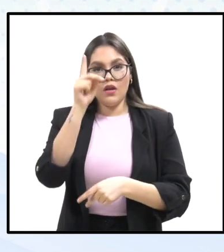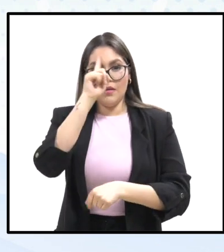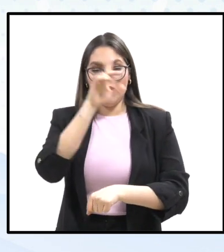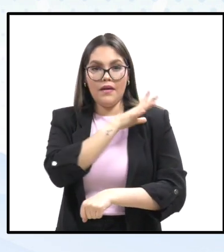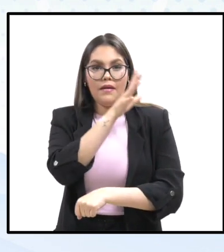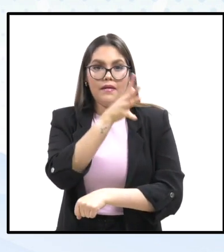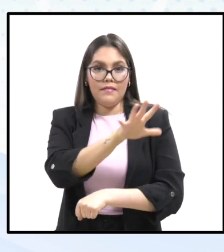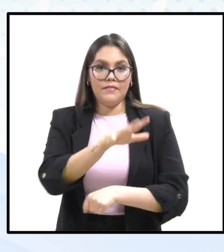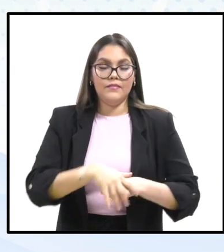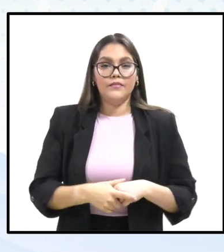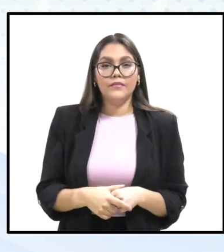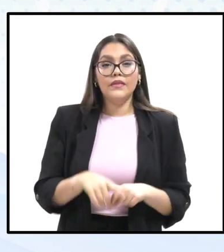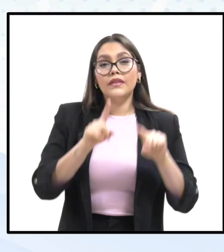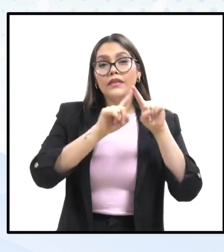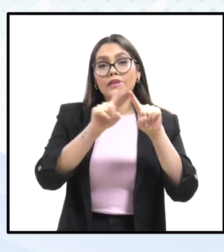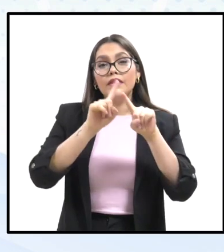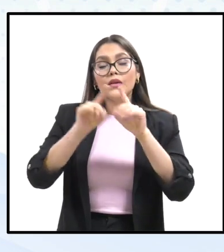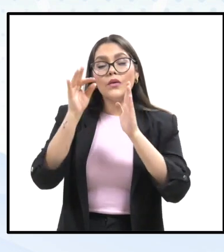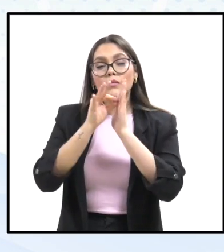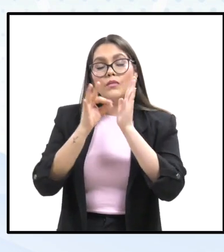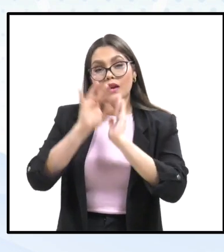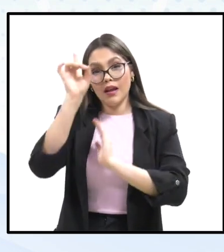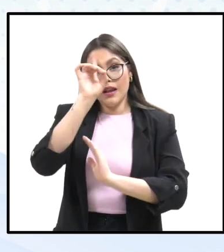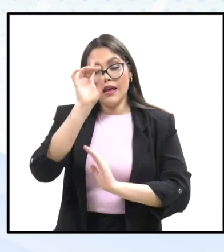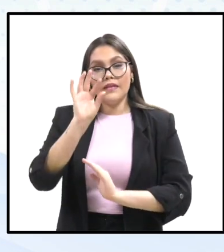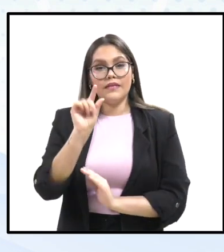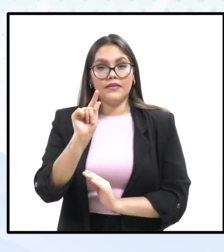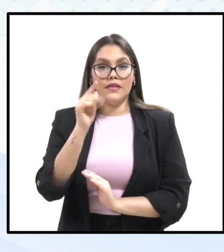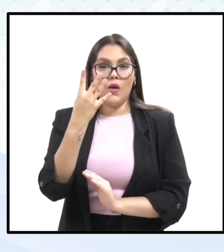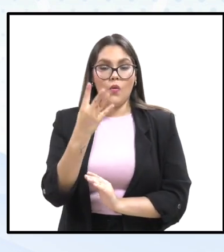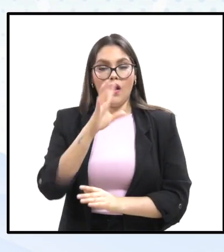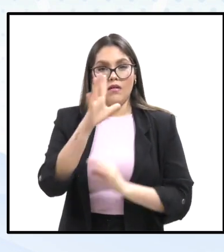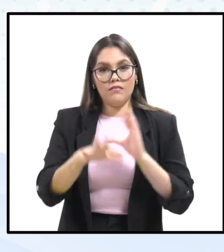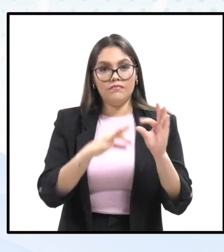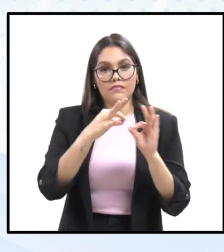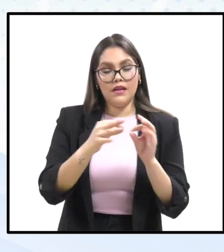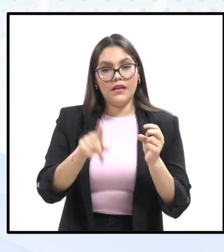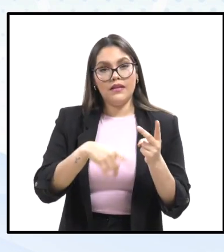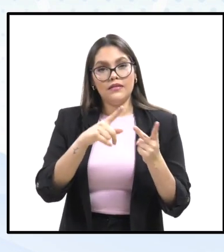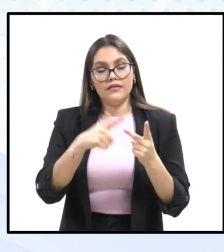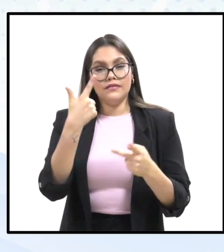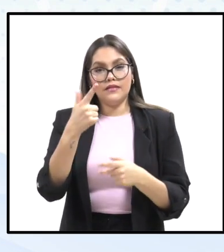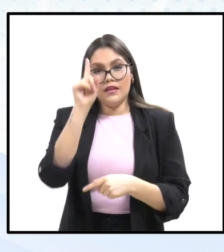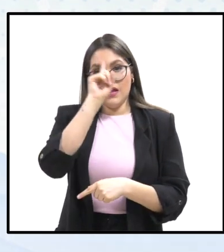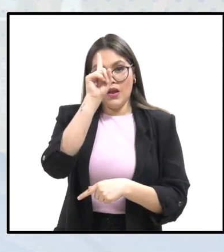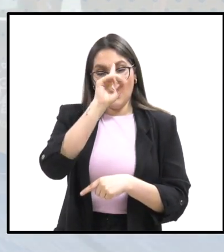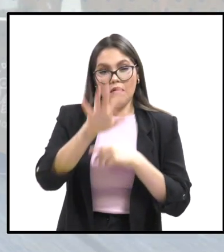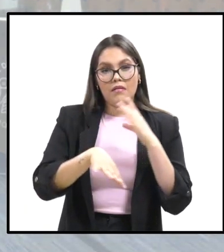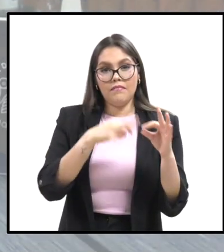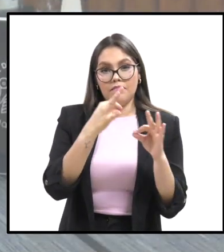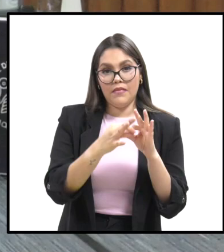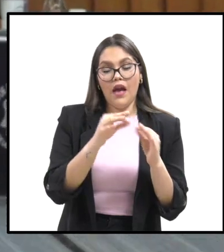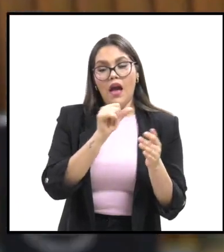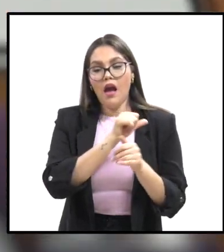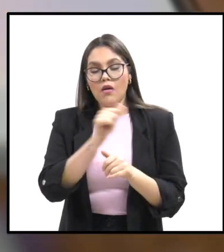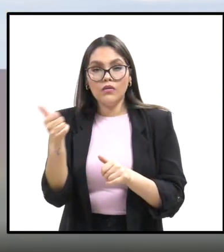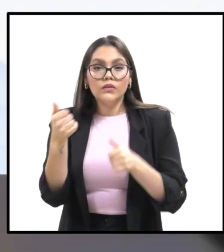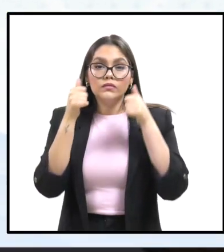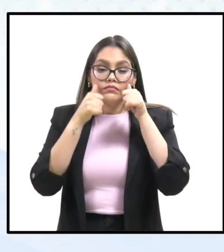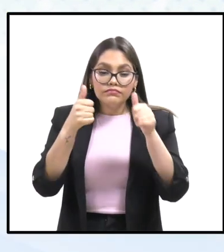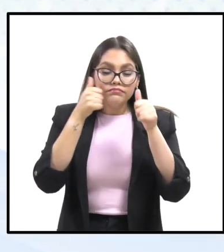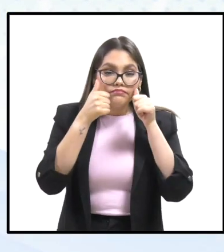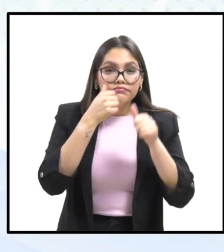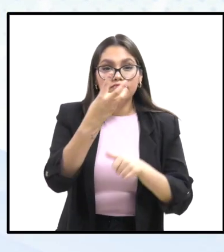Se concluyeron 74 puntos recomendatorios y 7 recomendaciones. Se orientó y acompañó